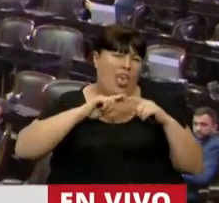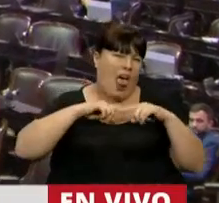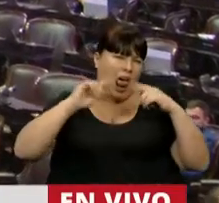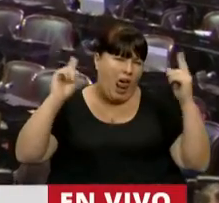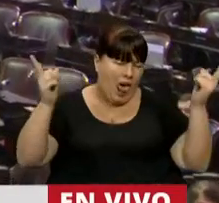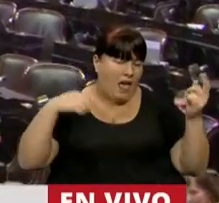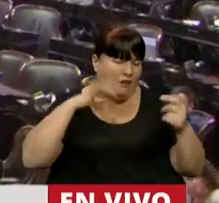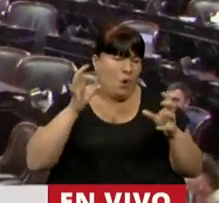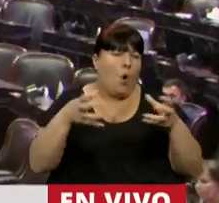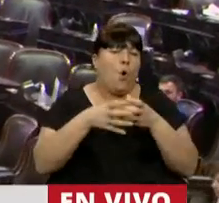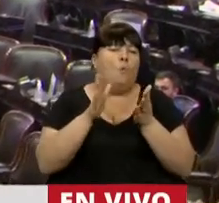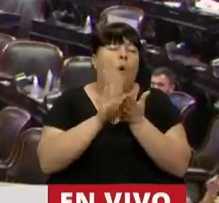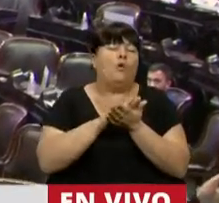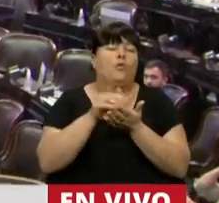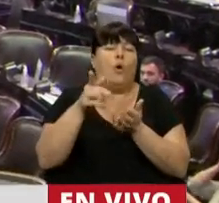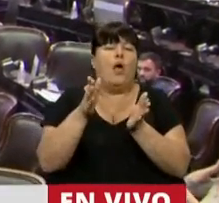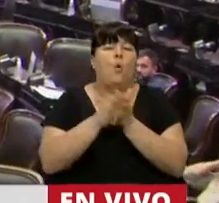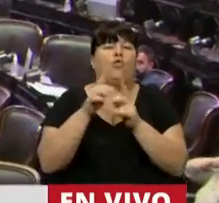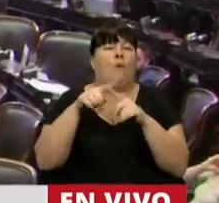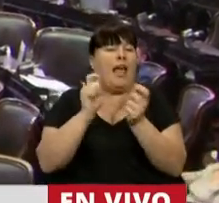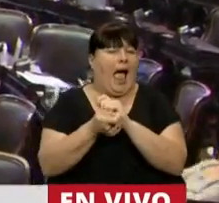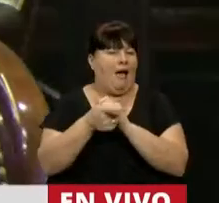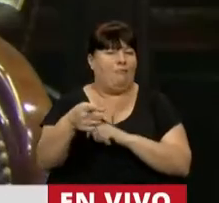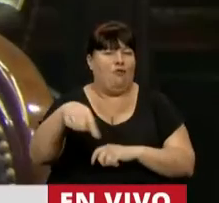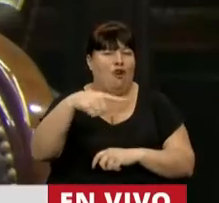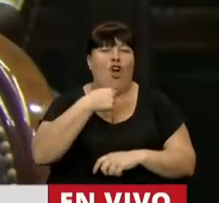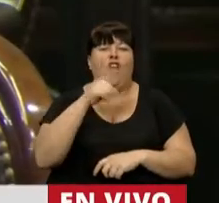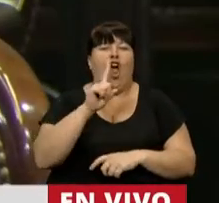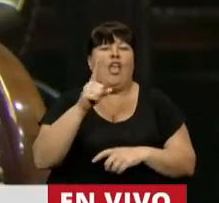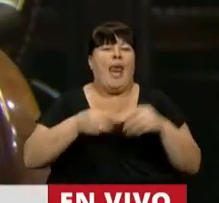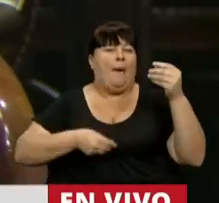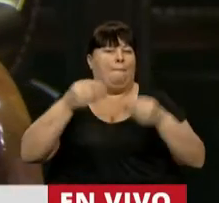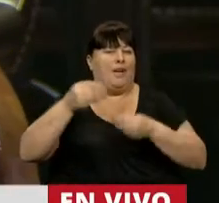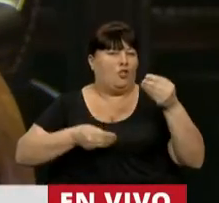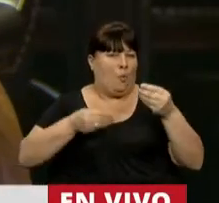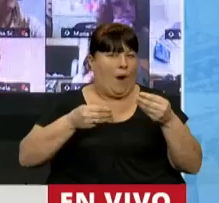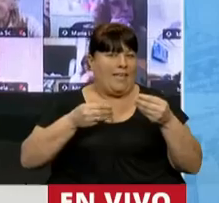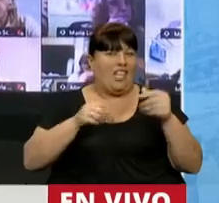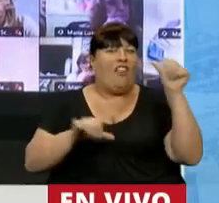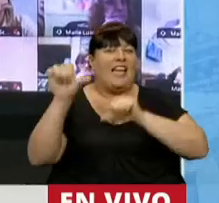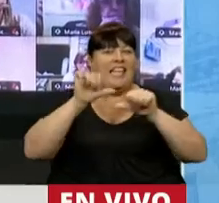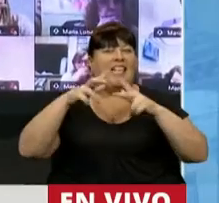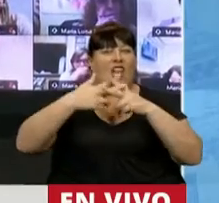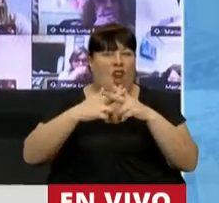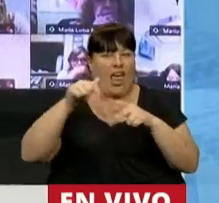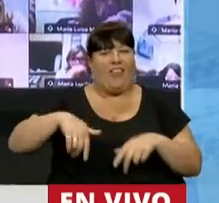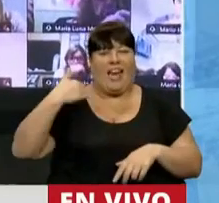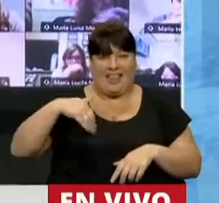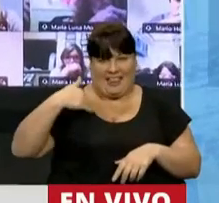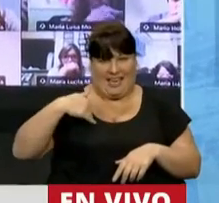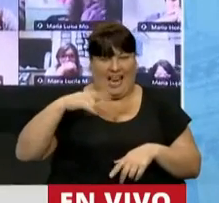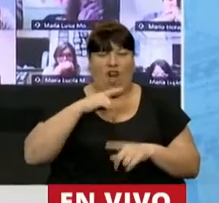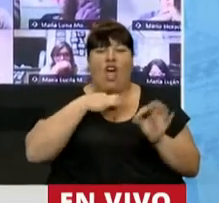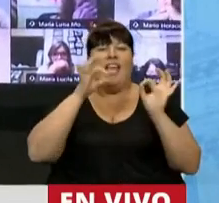es que el bloque de Juntos por el Cambio no quiere que el presupuesto de la ciencia y la tecnología de nuestro país